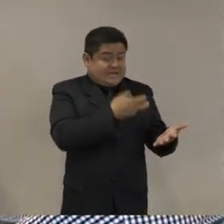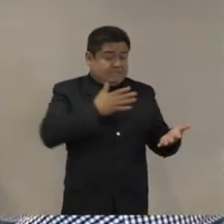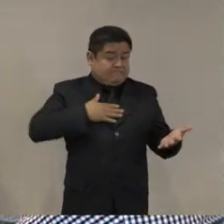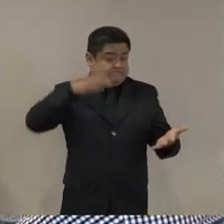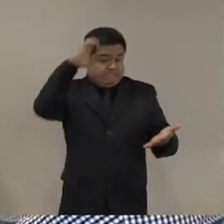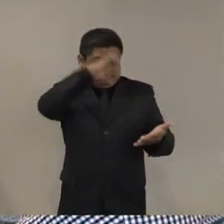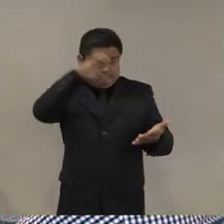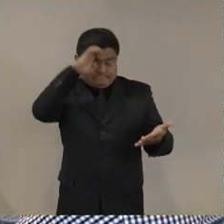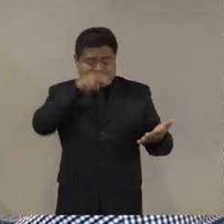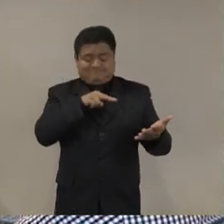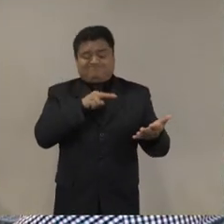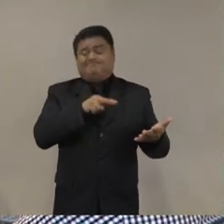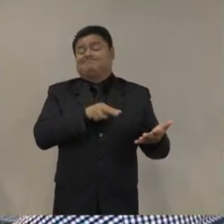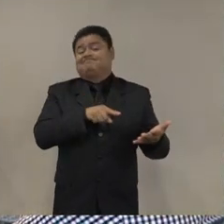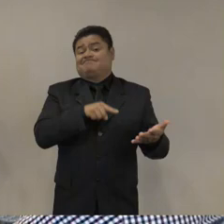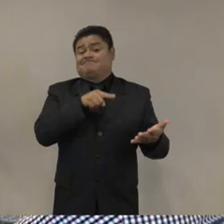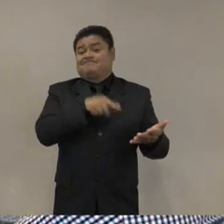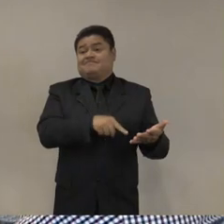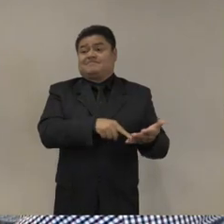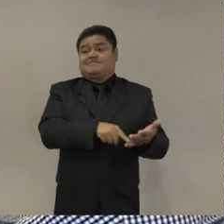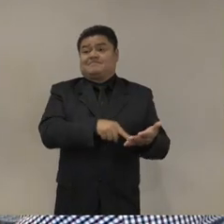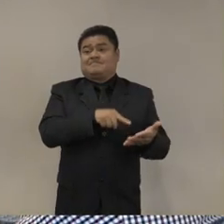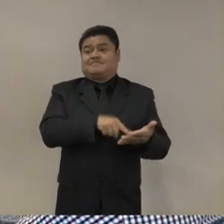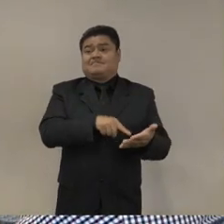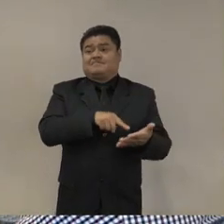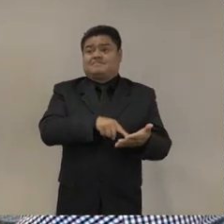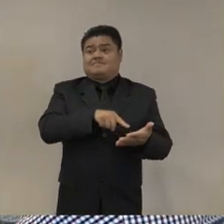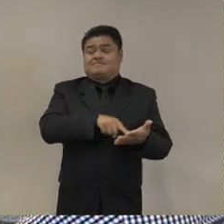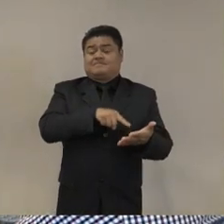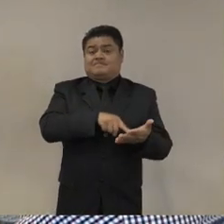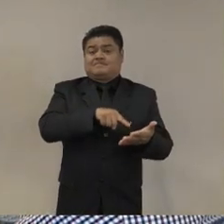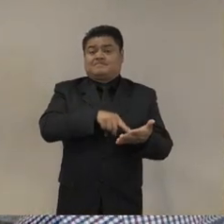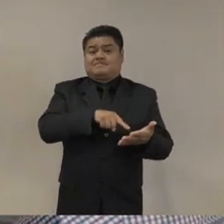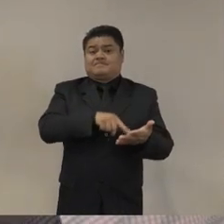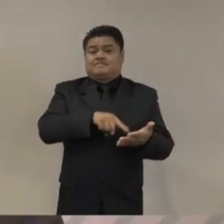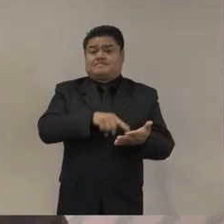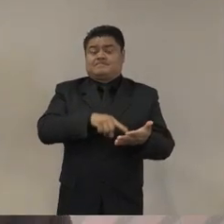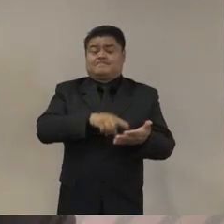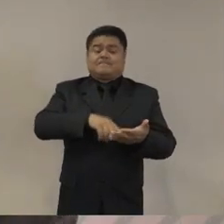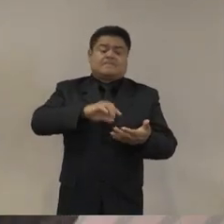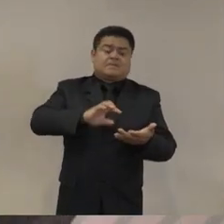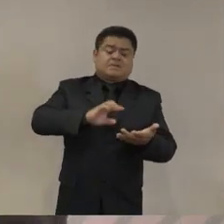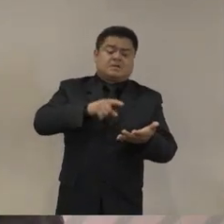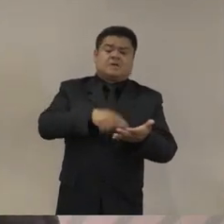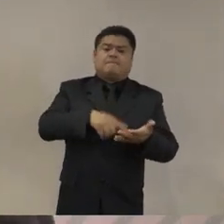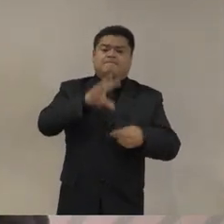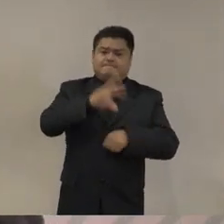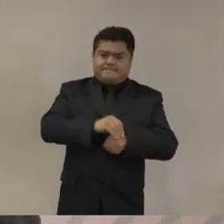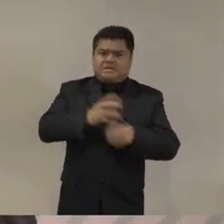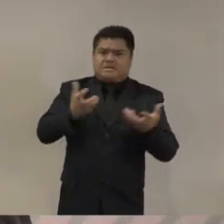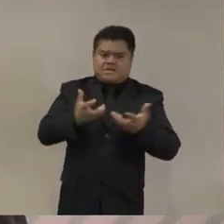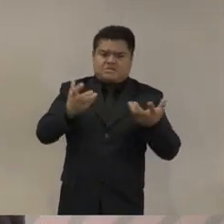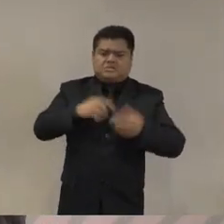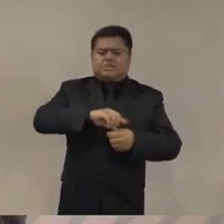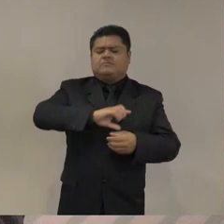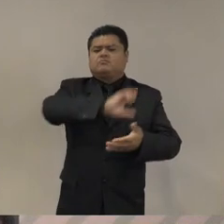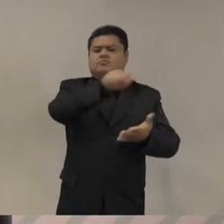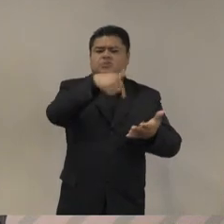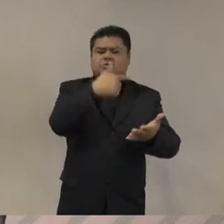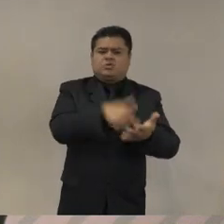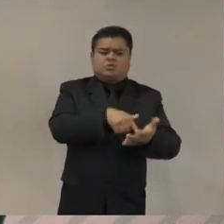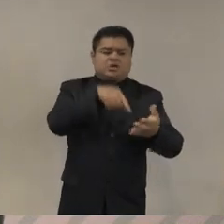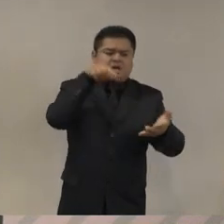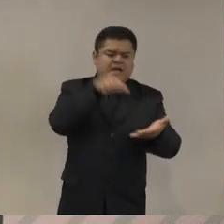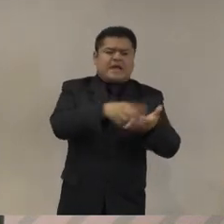las intervenciones hiper locales focalizadas con tejidos sociales